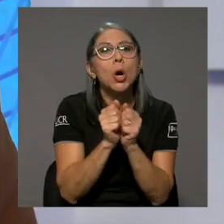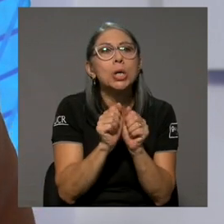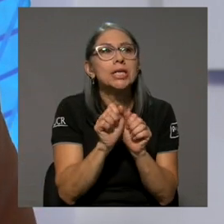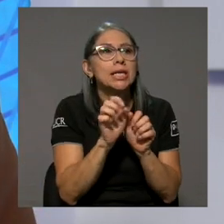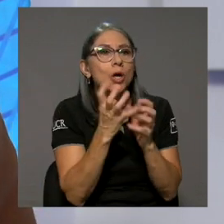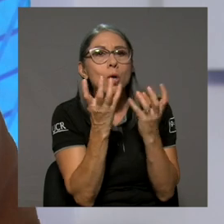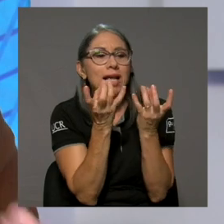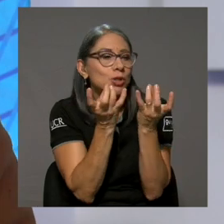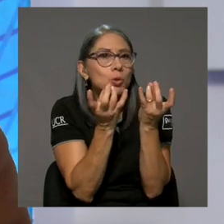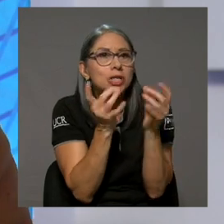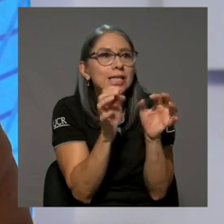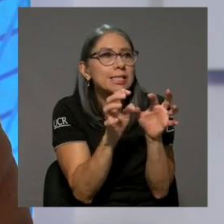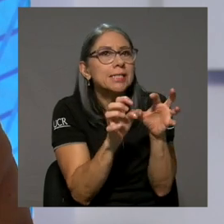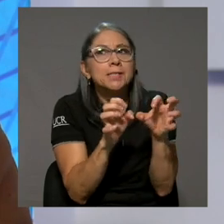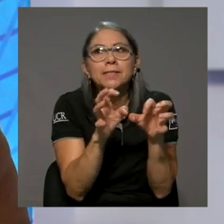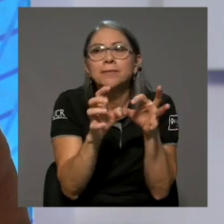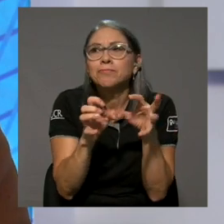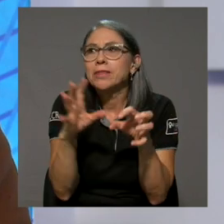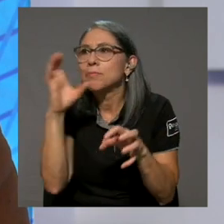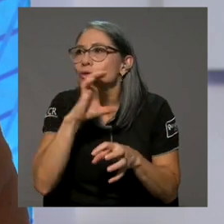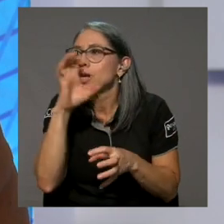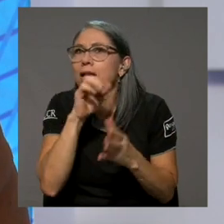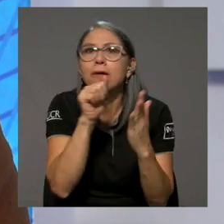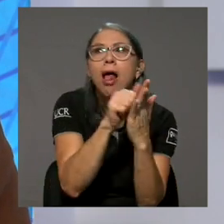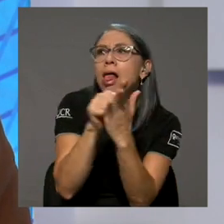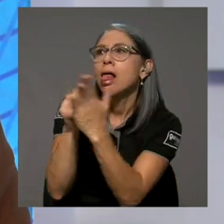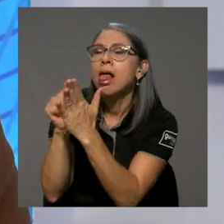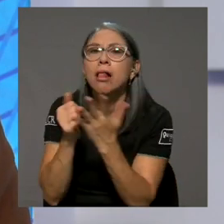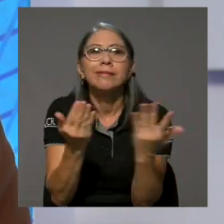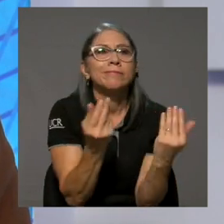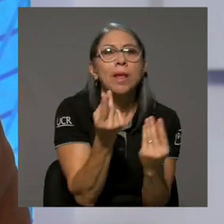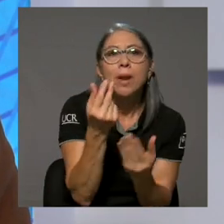De andar tocando puertas, de andar buscando fondos, digamos.